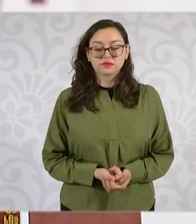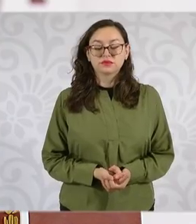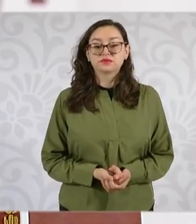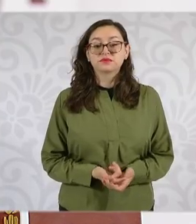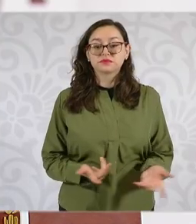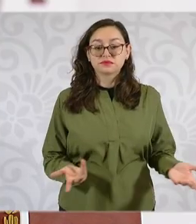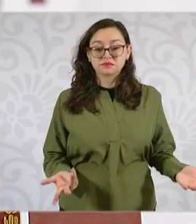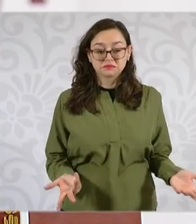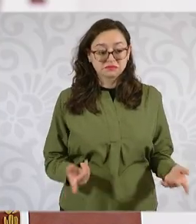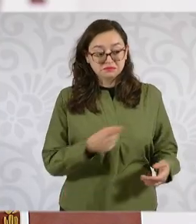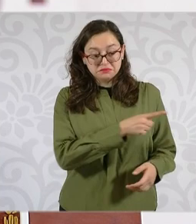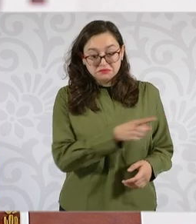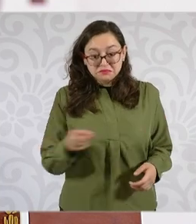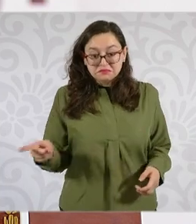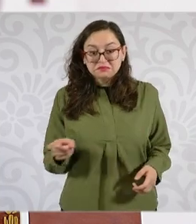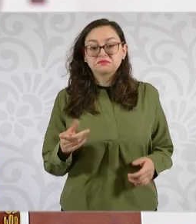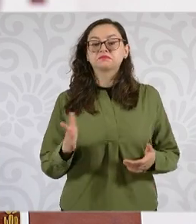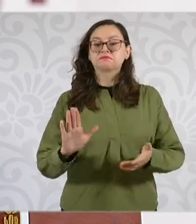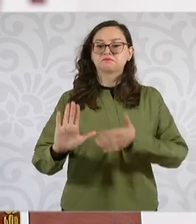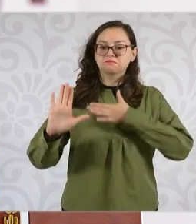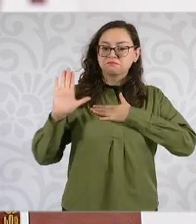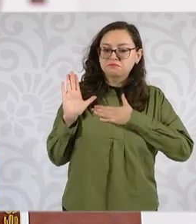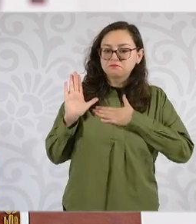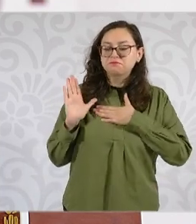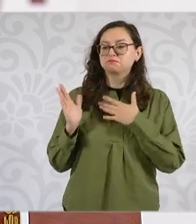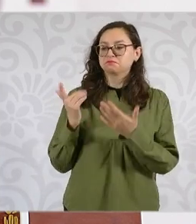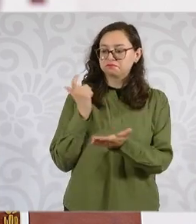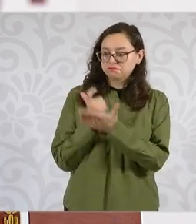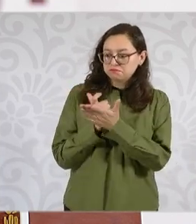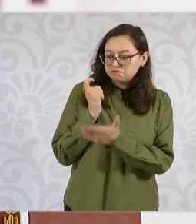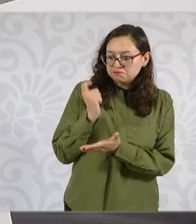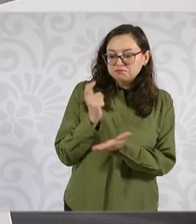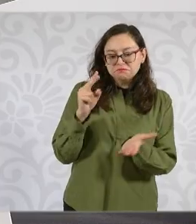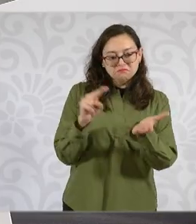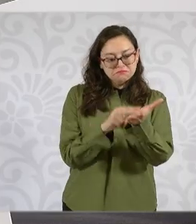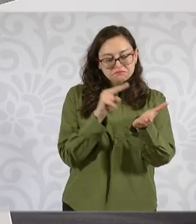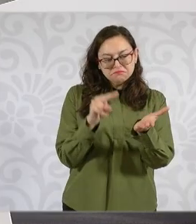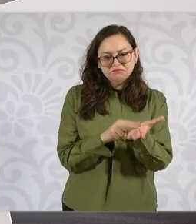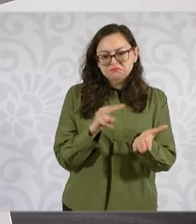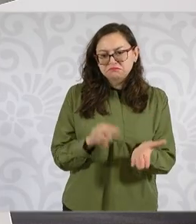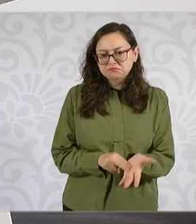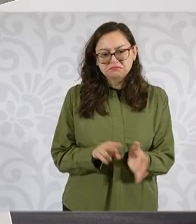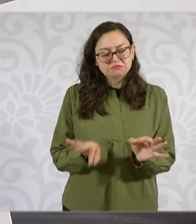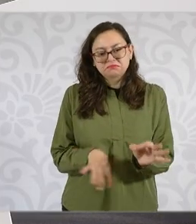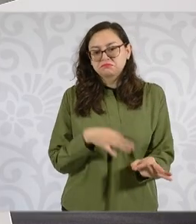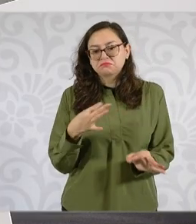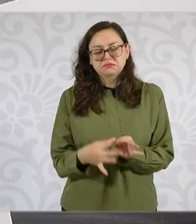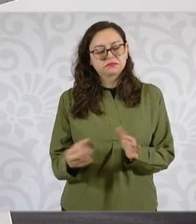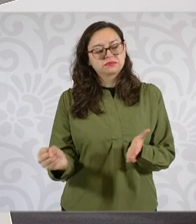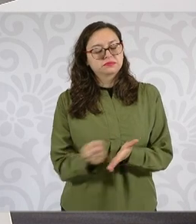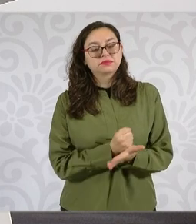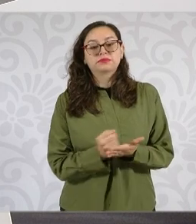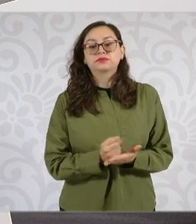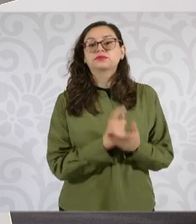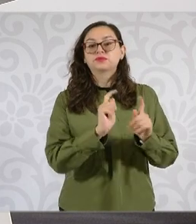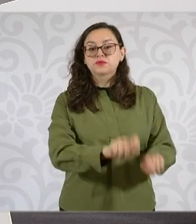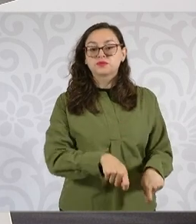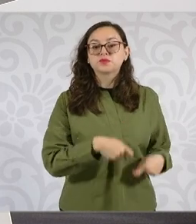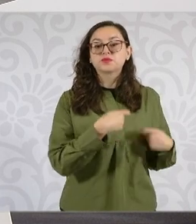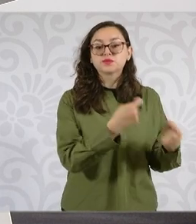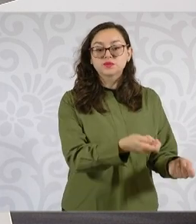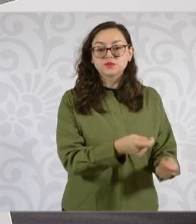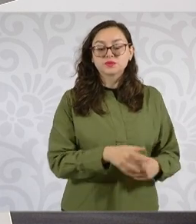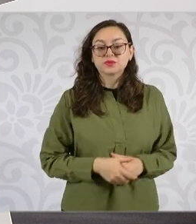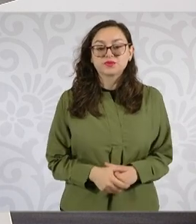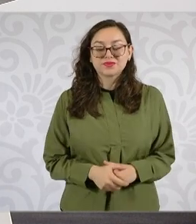documentos y las cartas compromisos de reembolso. Algo muy importante es que utilizaremos